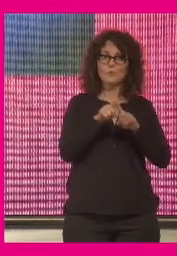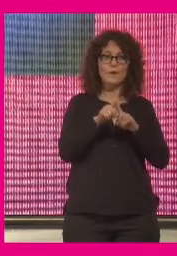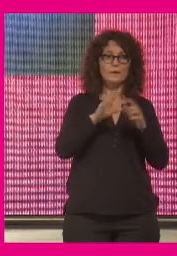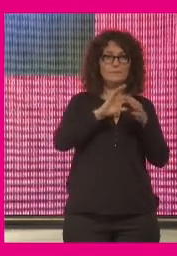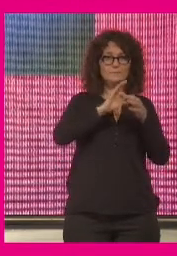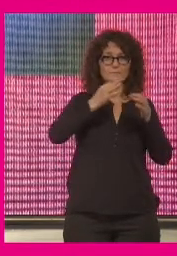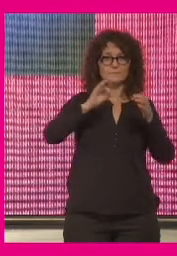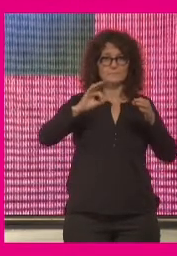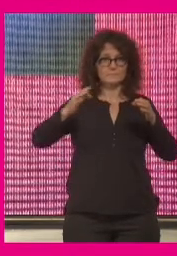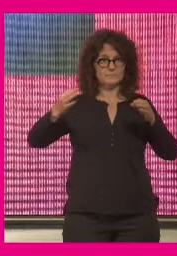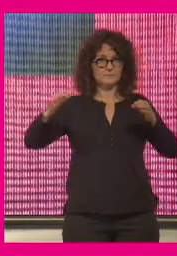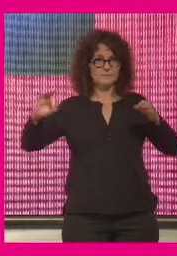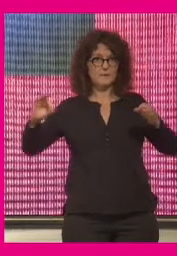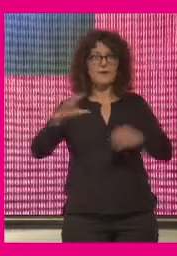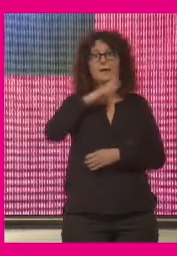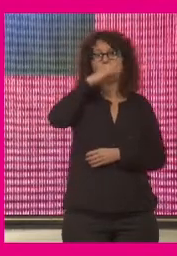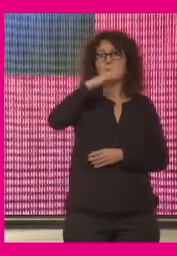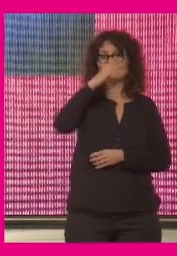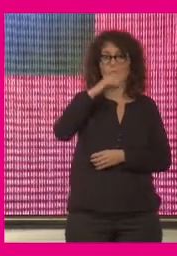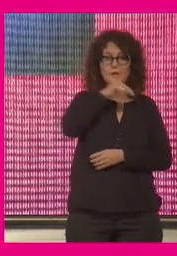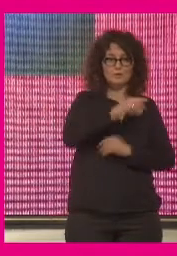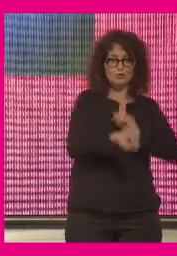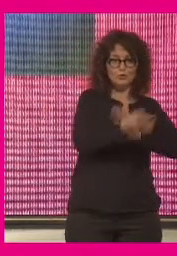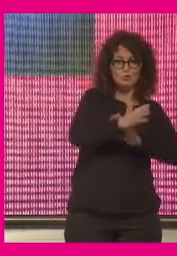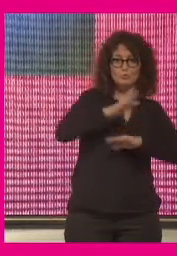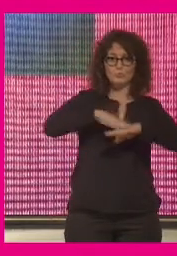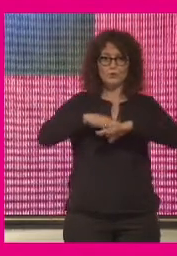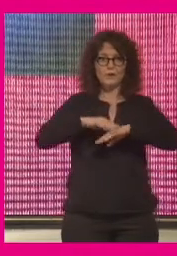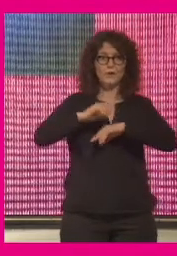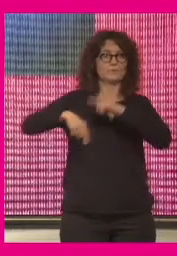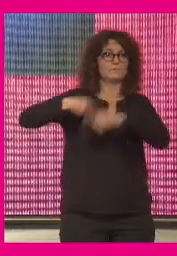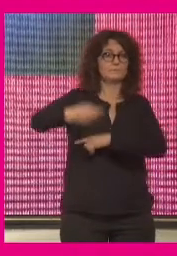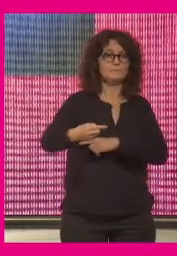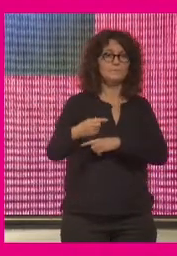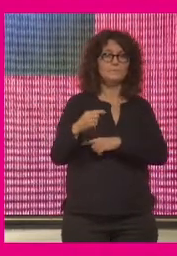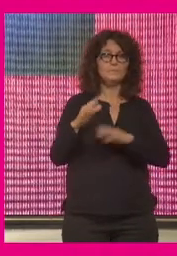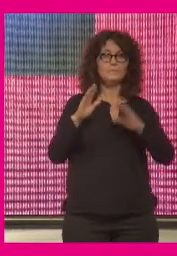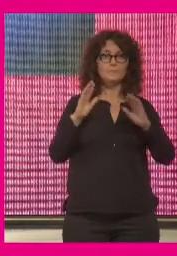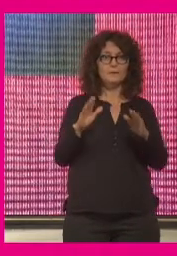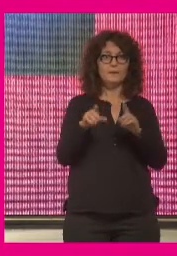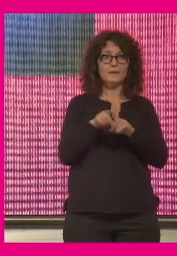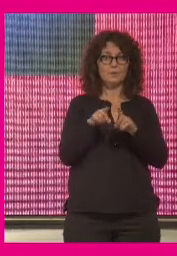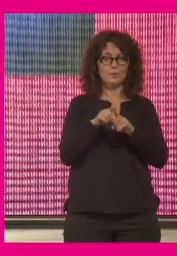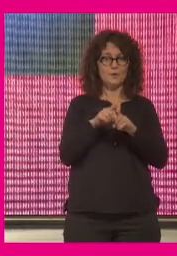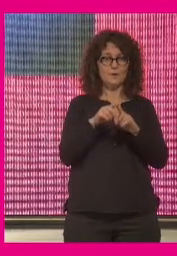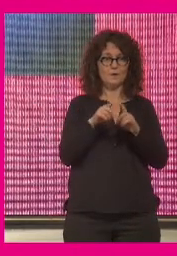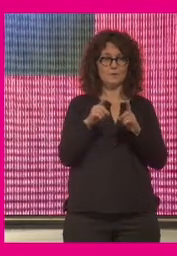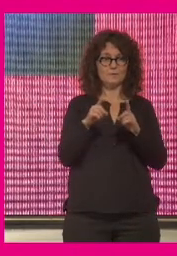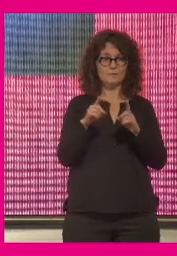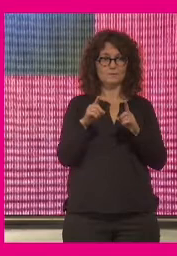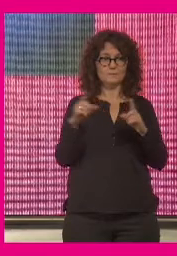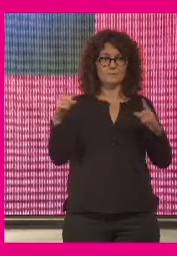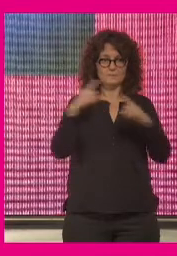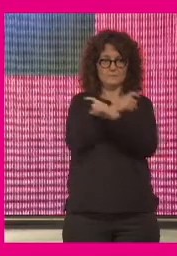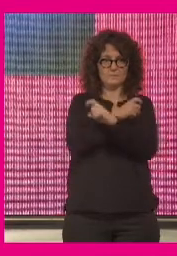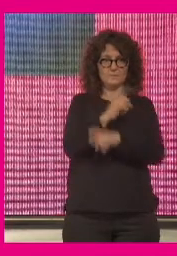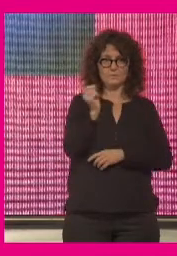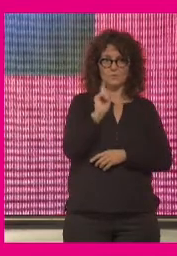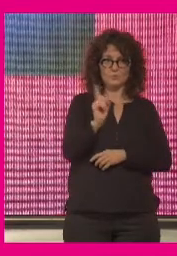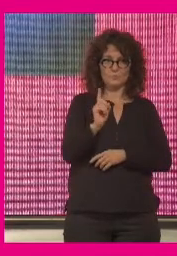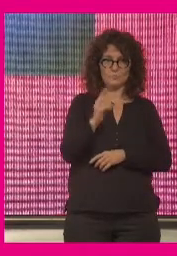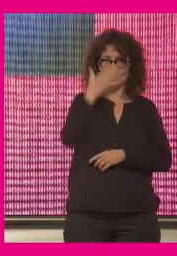causal y no hemos generado un conocimiento de complejidad que tiene que ser un conocimiento